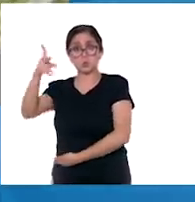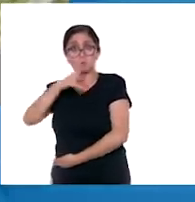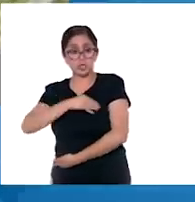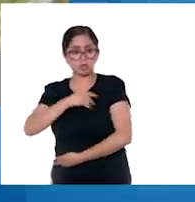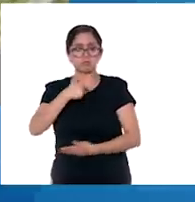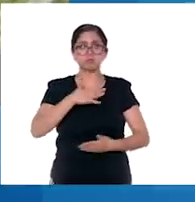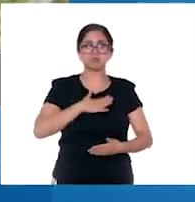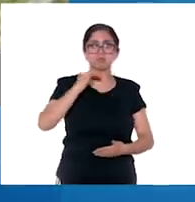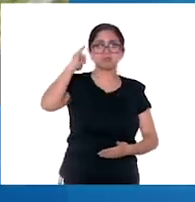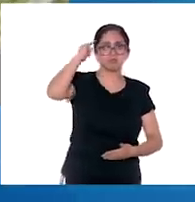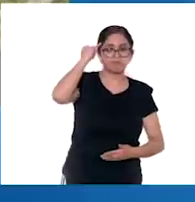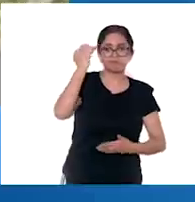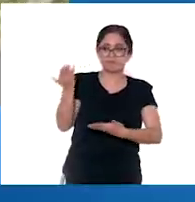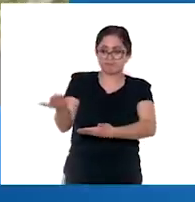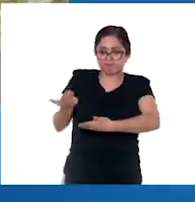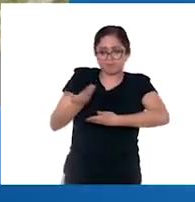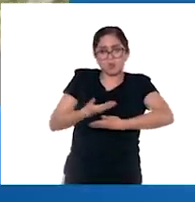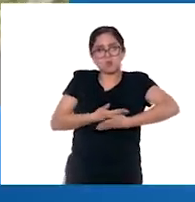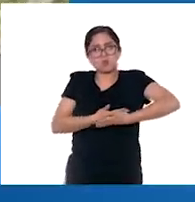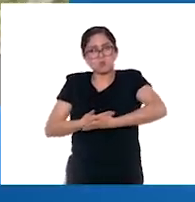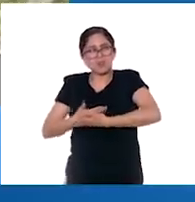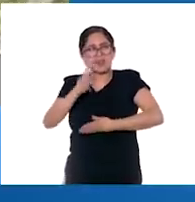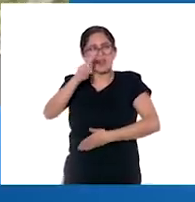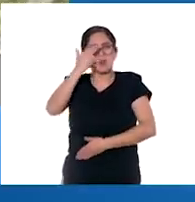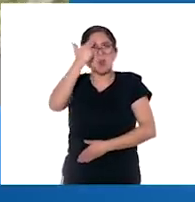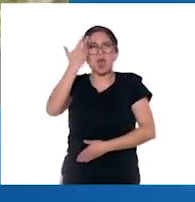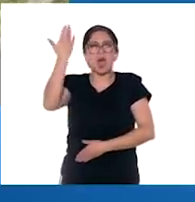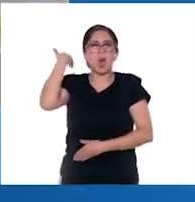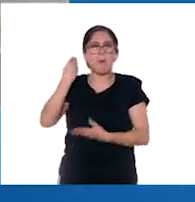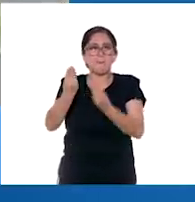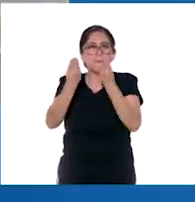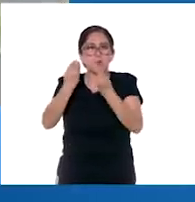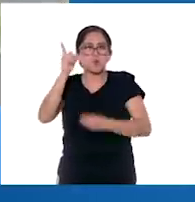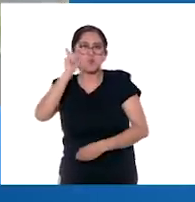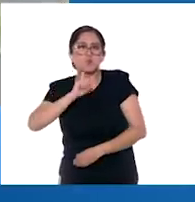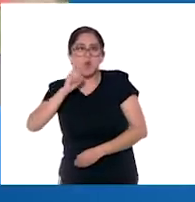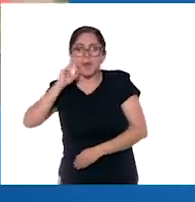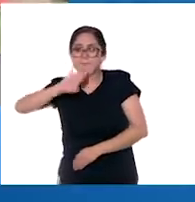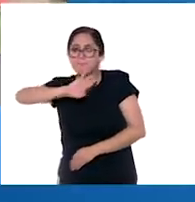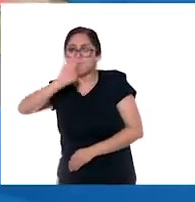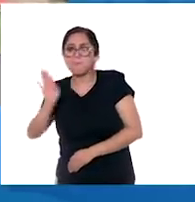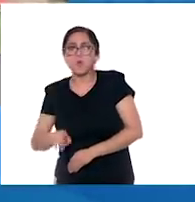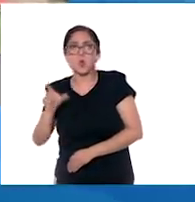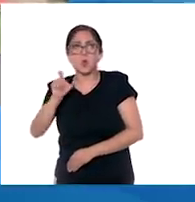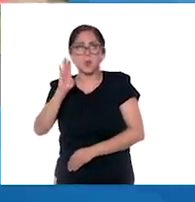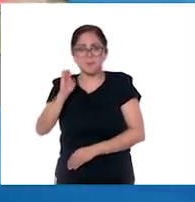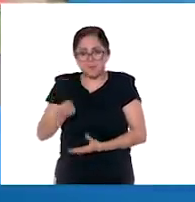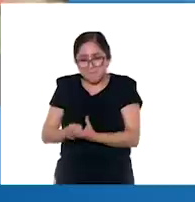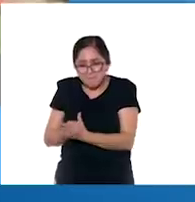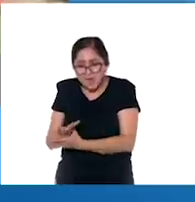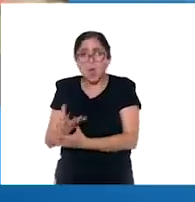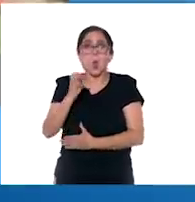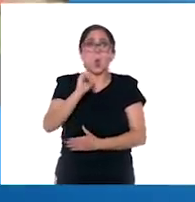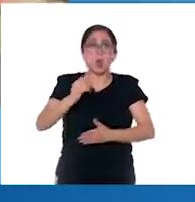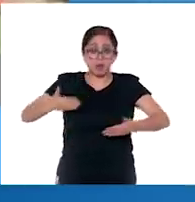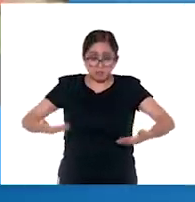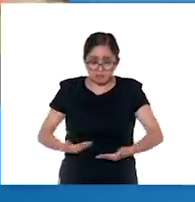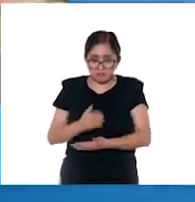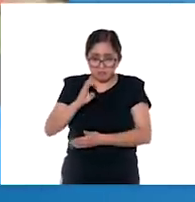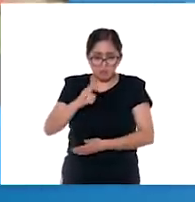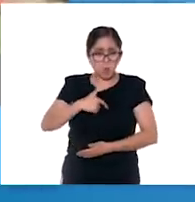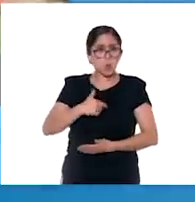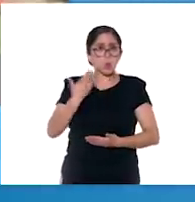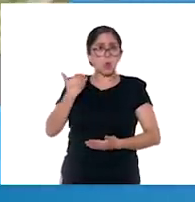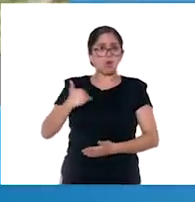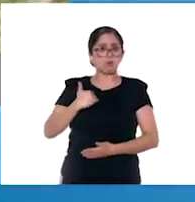en esa época muchas mujeres morían de parto o muchas no tenían leche. Entonces, amamantar a los niños era una labor muy